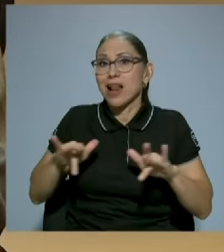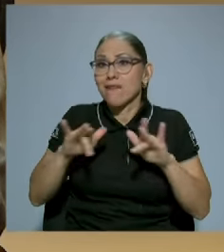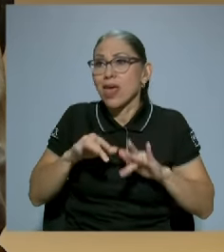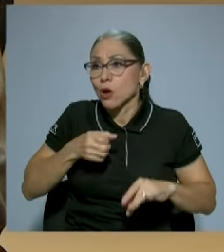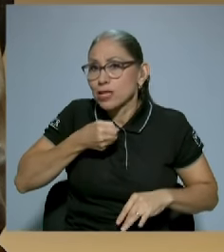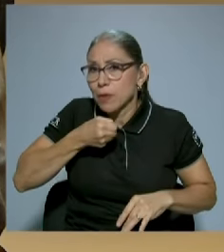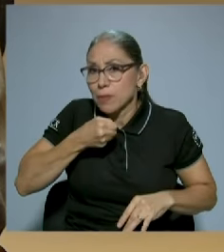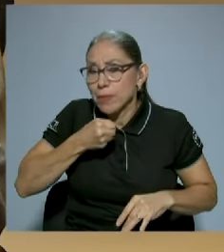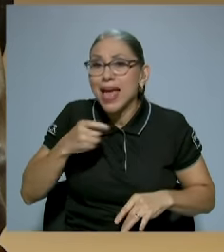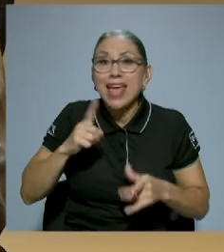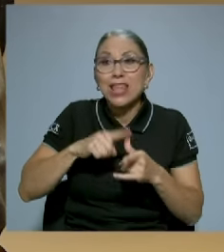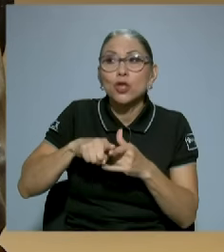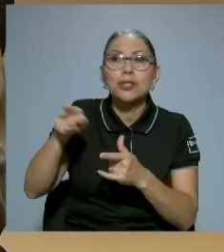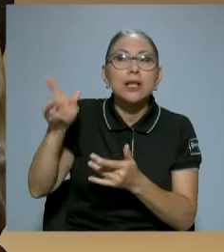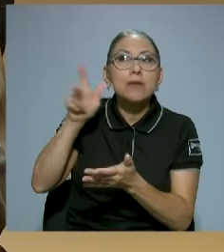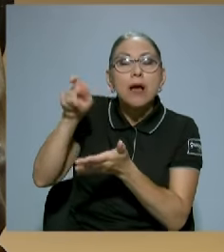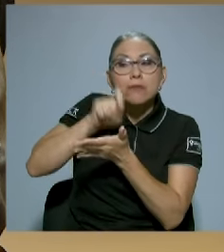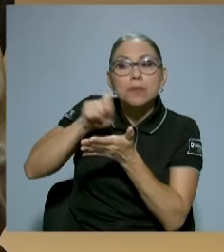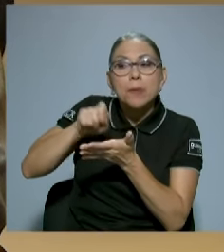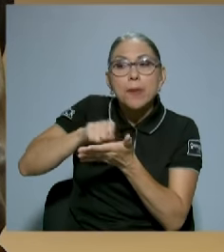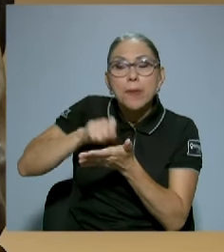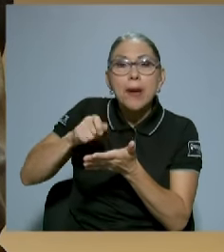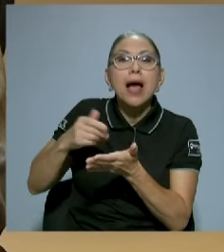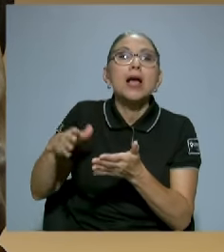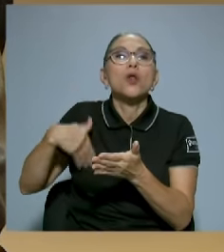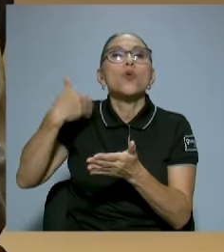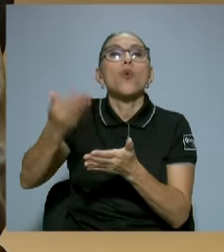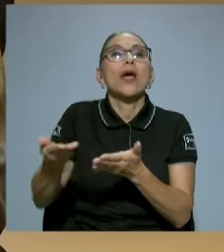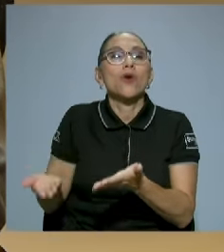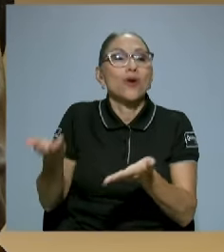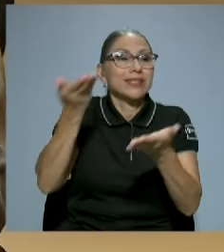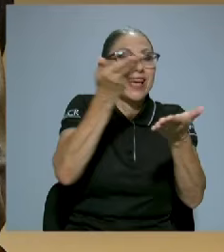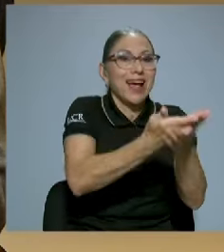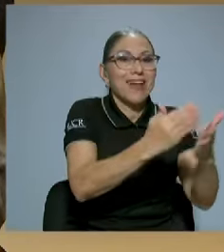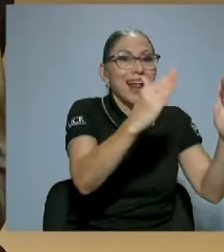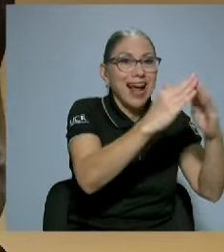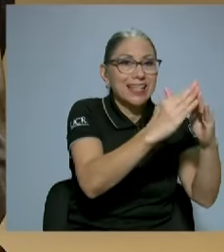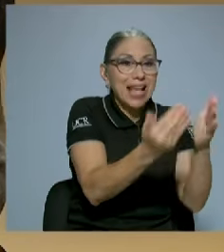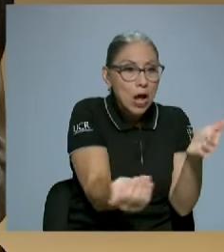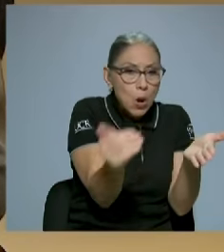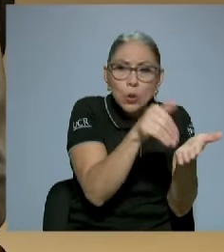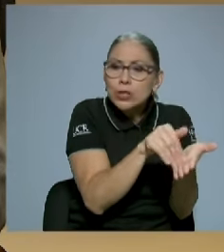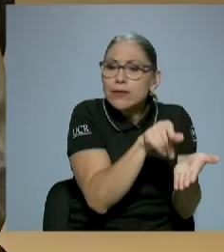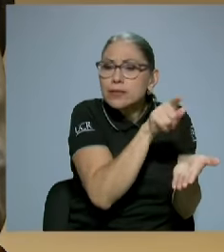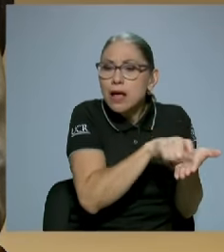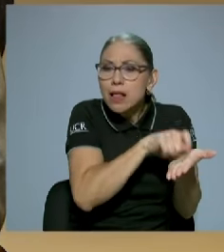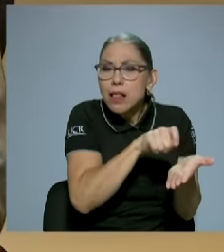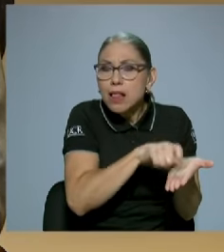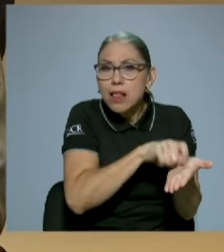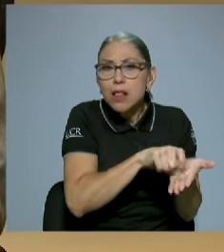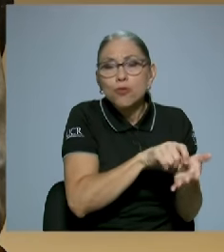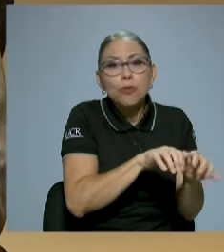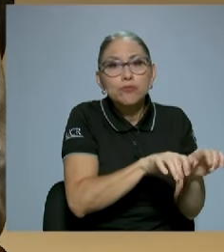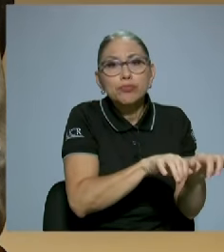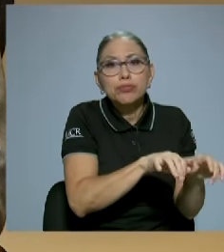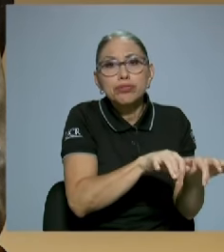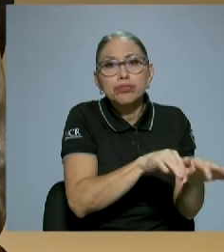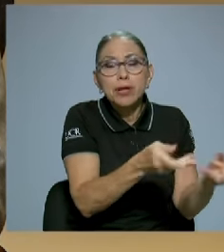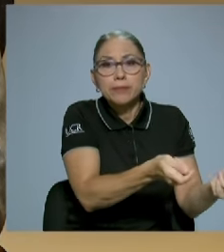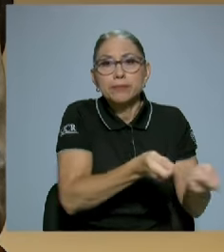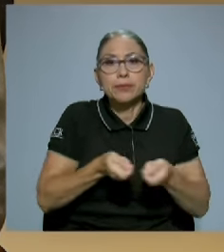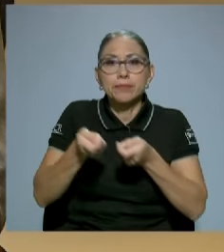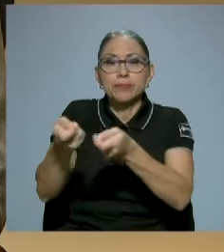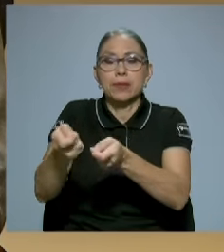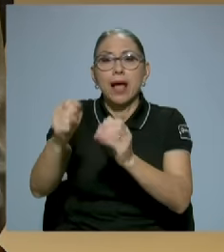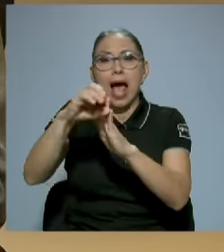casa y las reconstruía. Y al día siguiente, esa reconstrucción que hacía, bueno, él le entregaba a máquina, era el acta de la sesión.